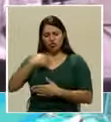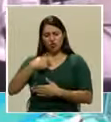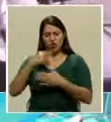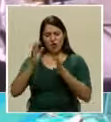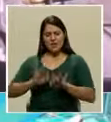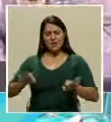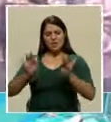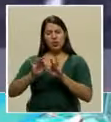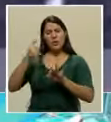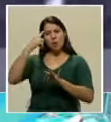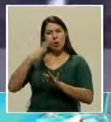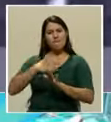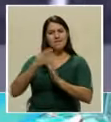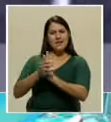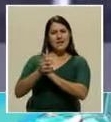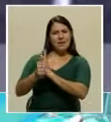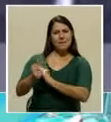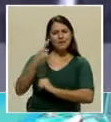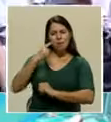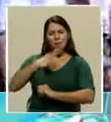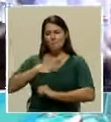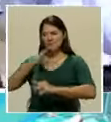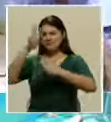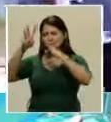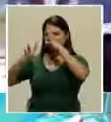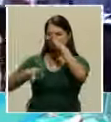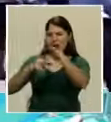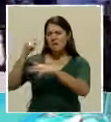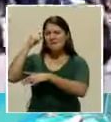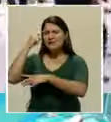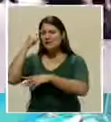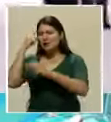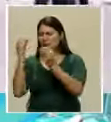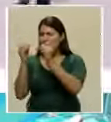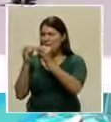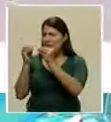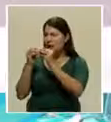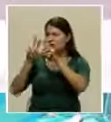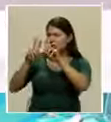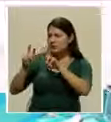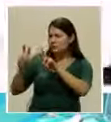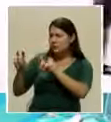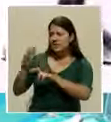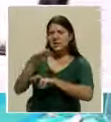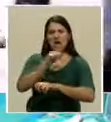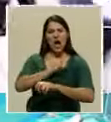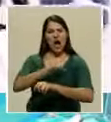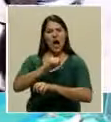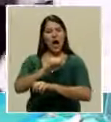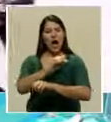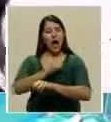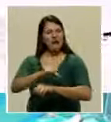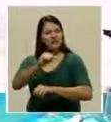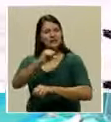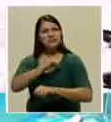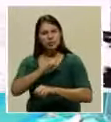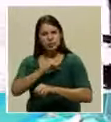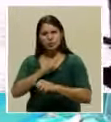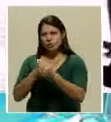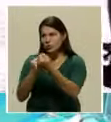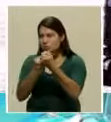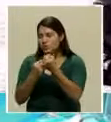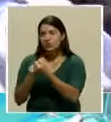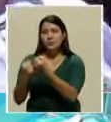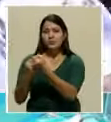pensamiento divergente, esa creatividad, ese pensamiento crítico y esa actitud de camaradería. Eso era muy importante.